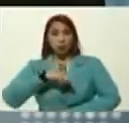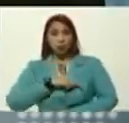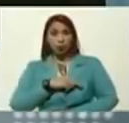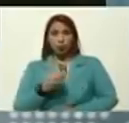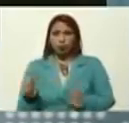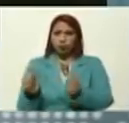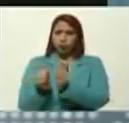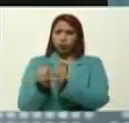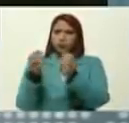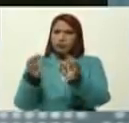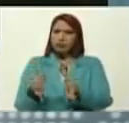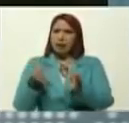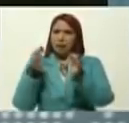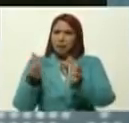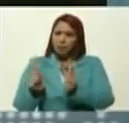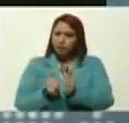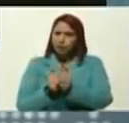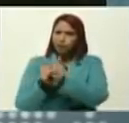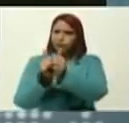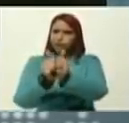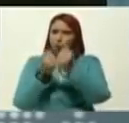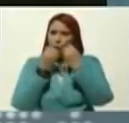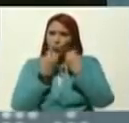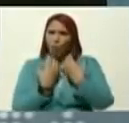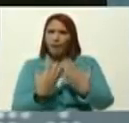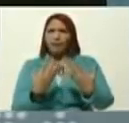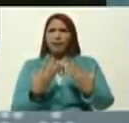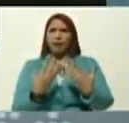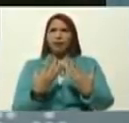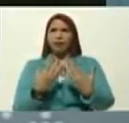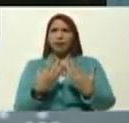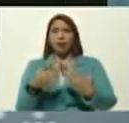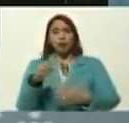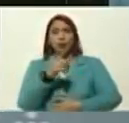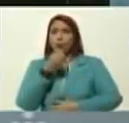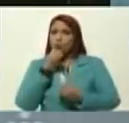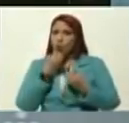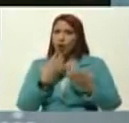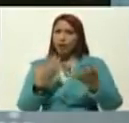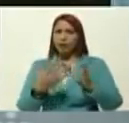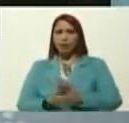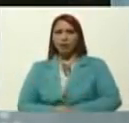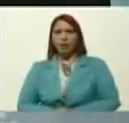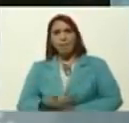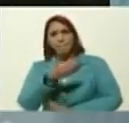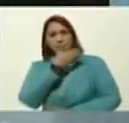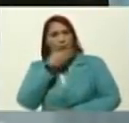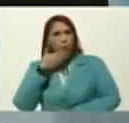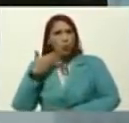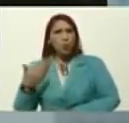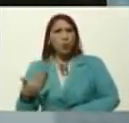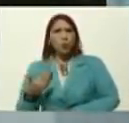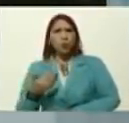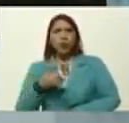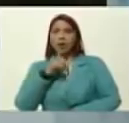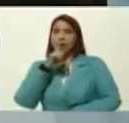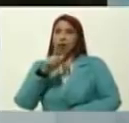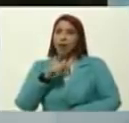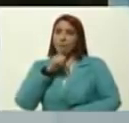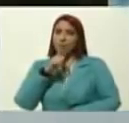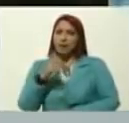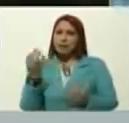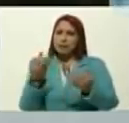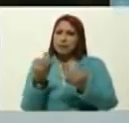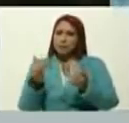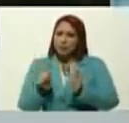tu lado, siempre, en las buenas, en las no buenas, en las mejores, en las malas, siempre hemos